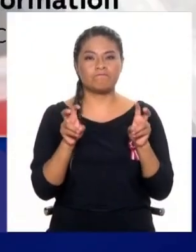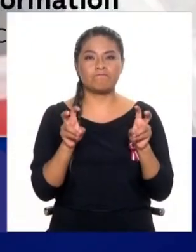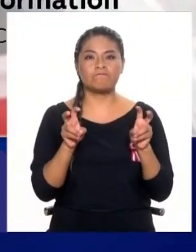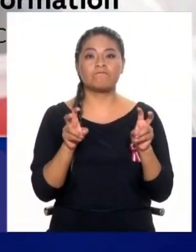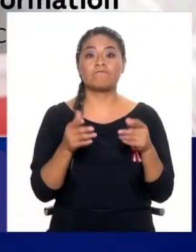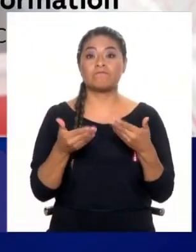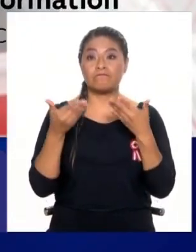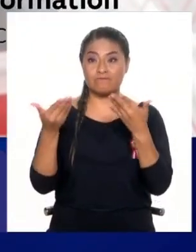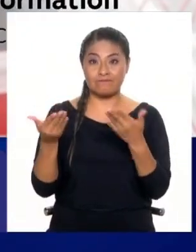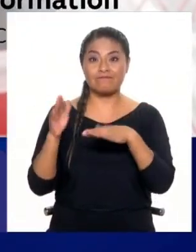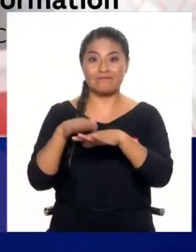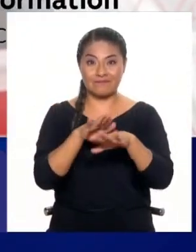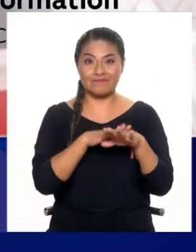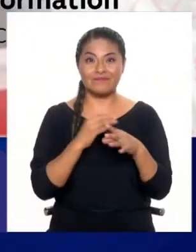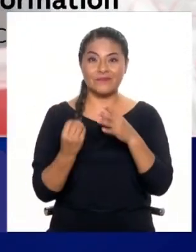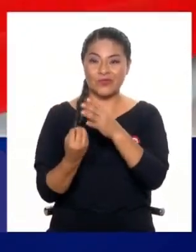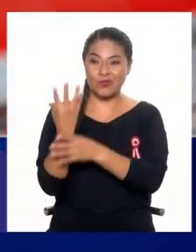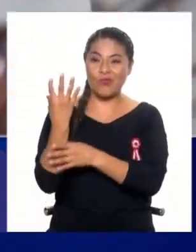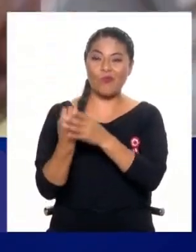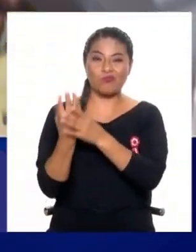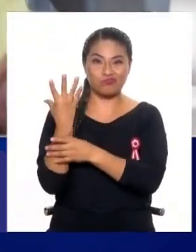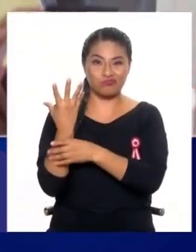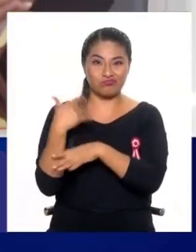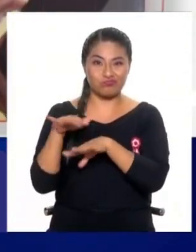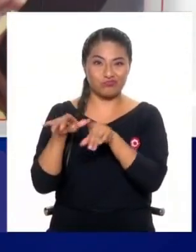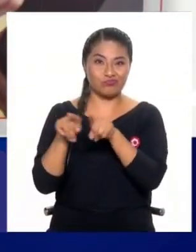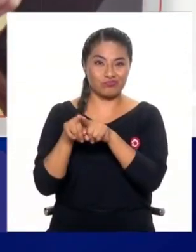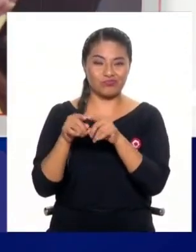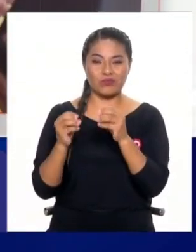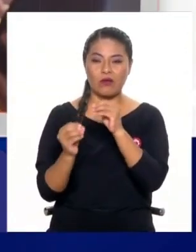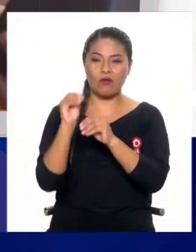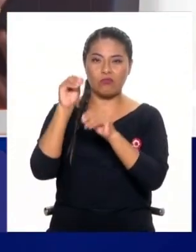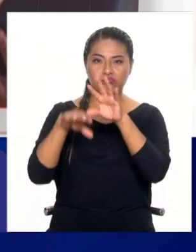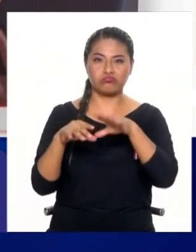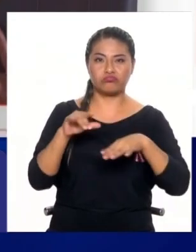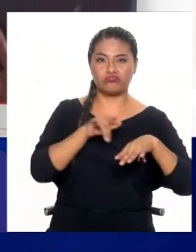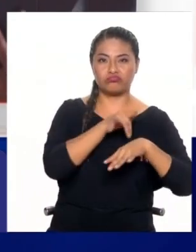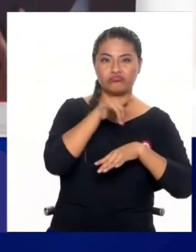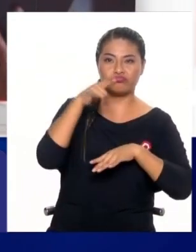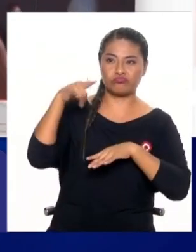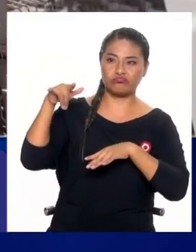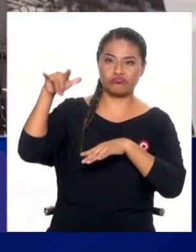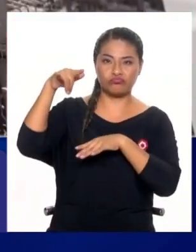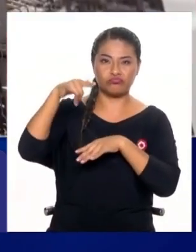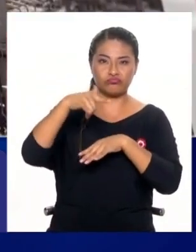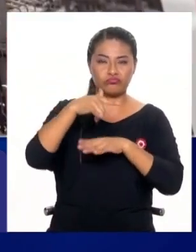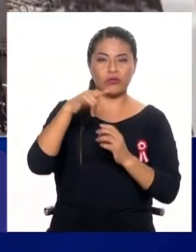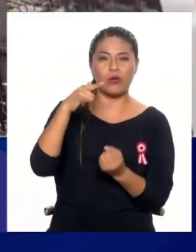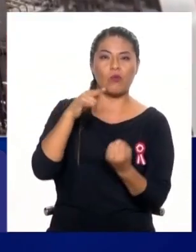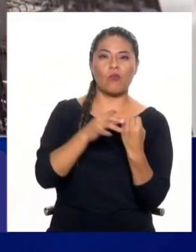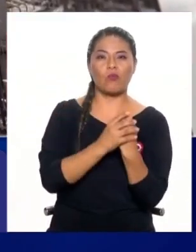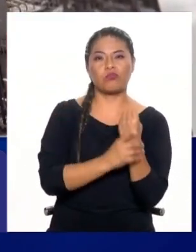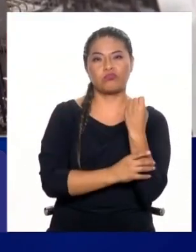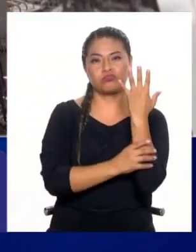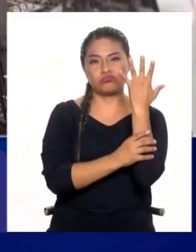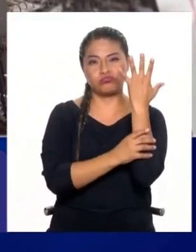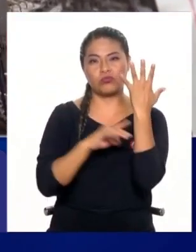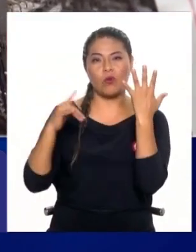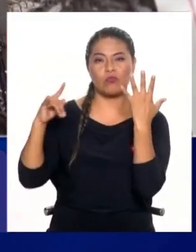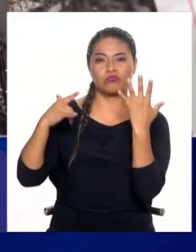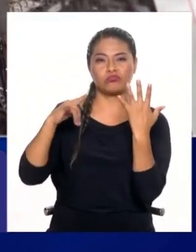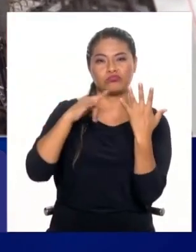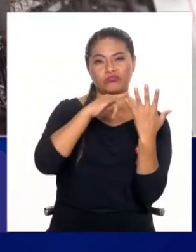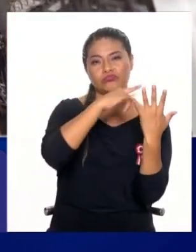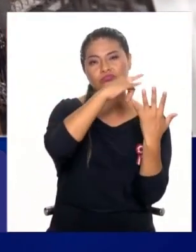deforestación, por ejemplo, para que sueltas un dron y de forma automática vaya a recorrer encima de un área de cierto